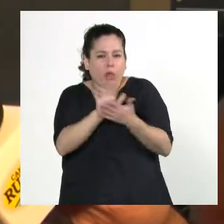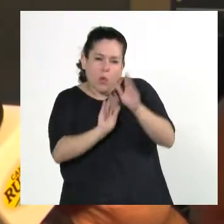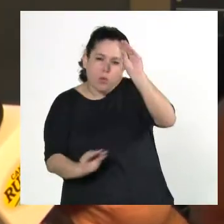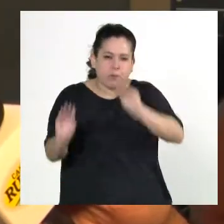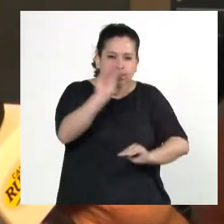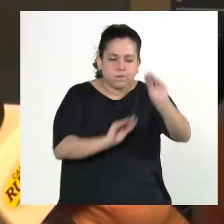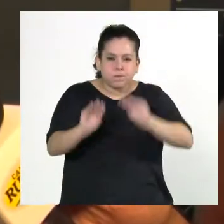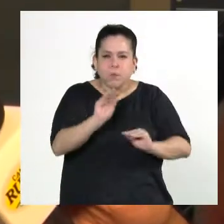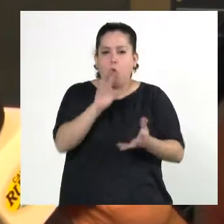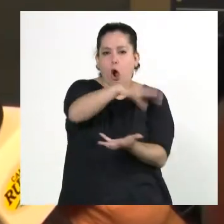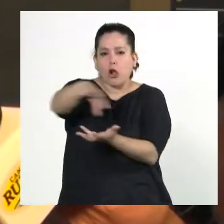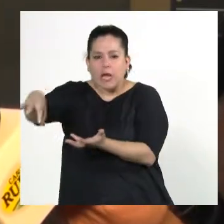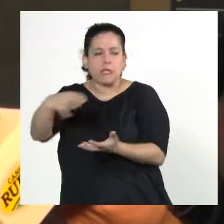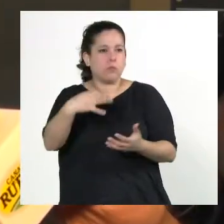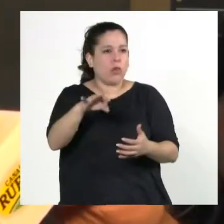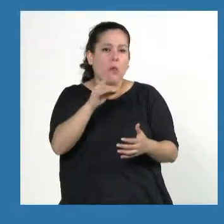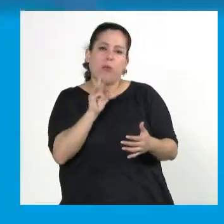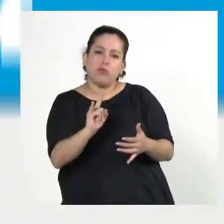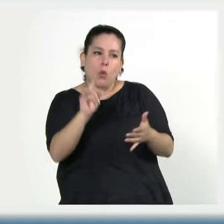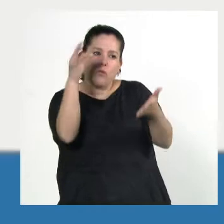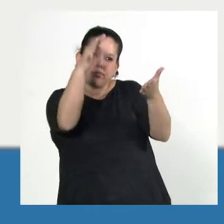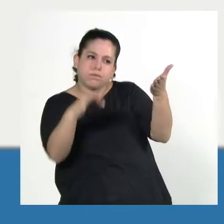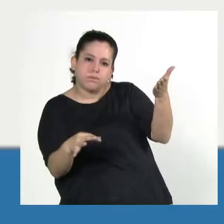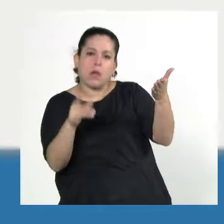institucionalmente, en el seno de la Comisión de Recurso.